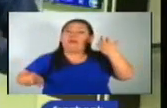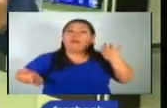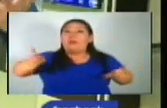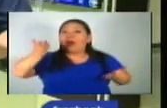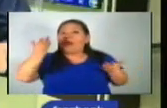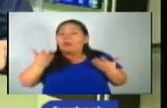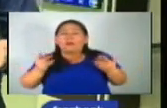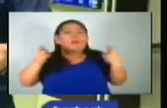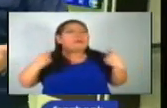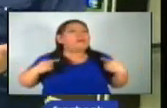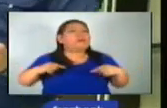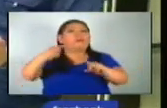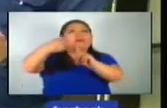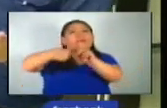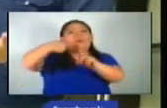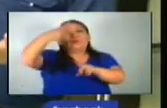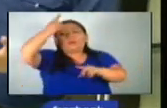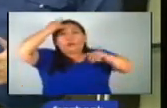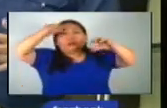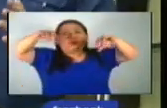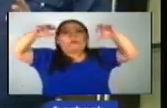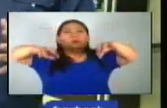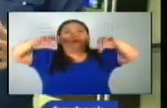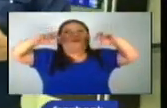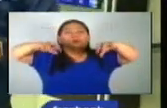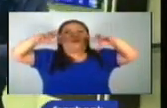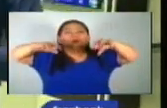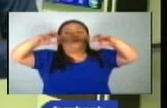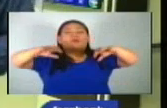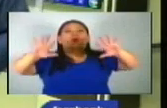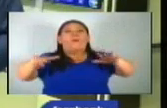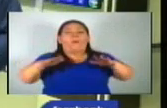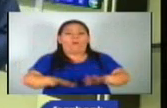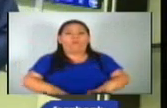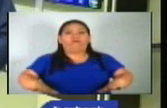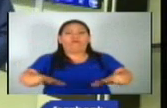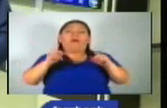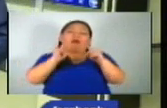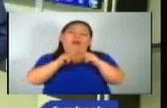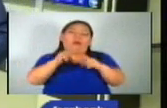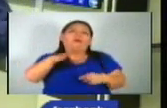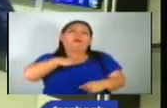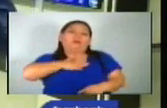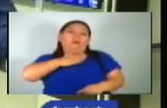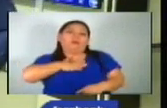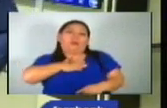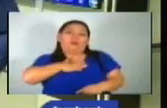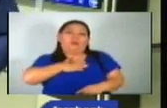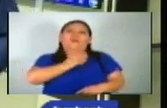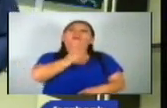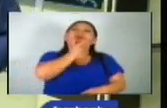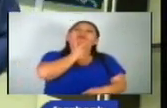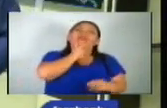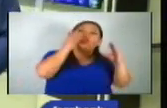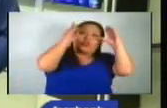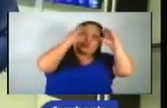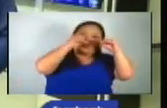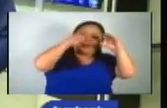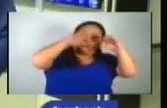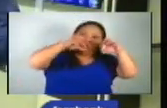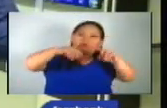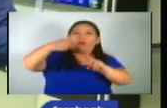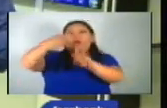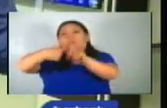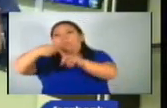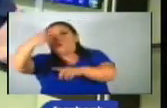temporal para el fin de semana, ya que estamos esperando montos acumulados muy importantes a partir del viernes en la noche, sábado